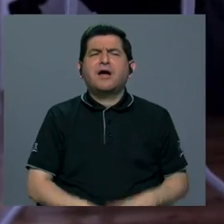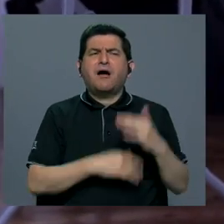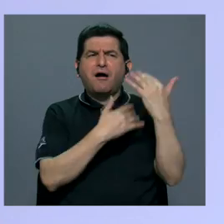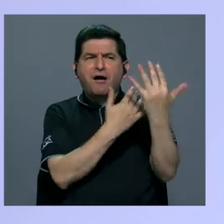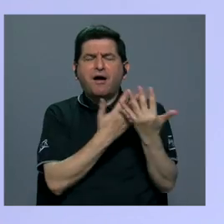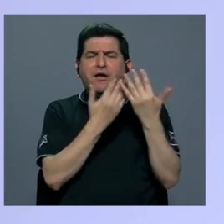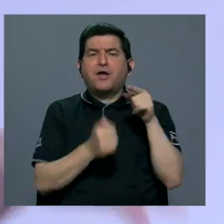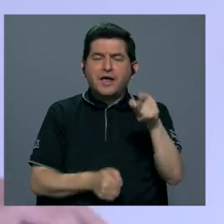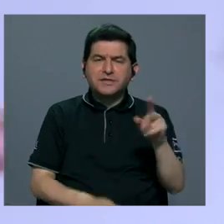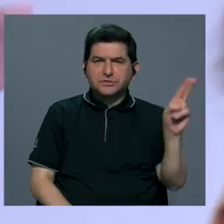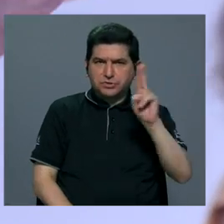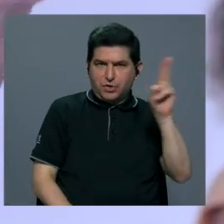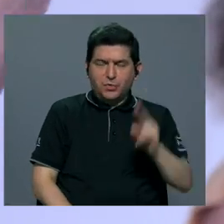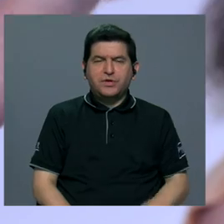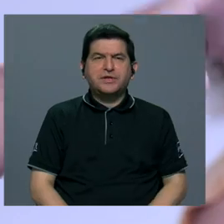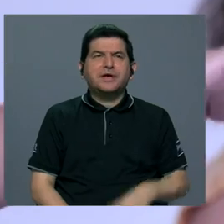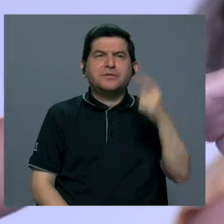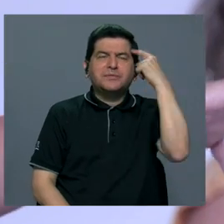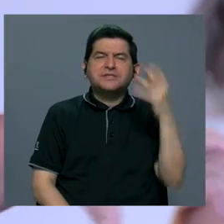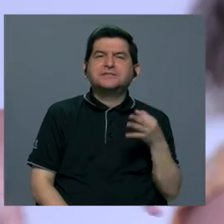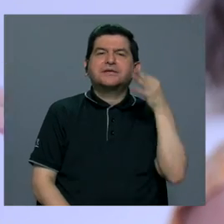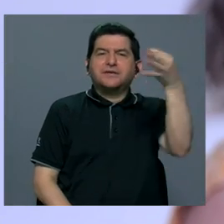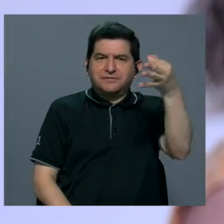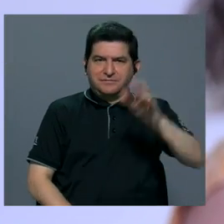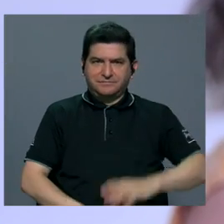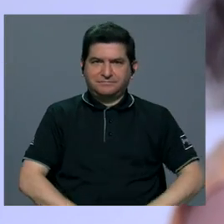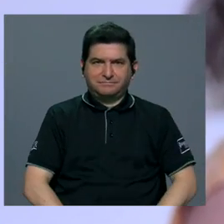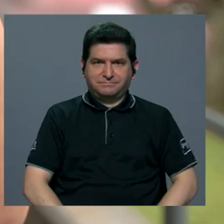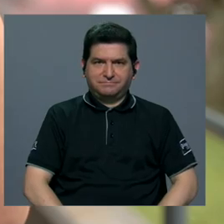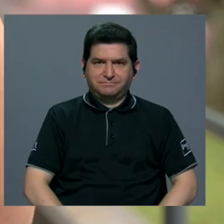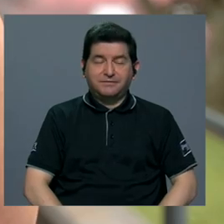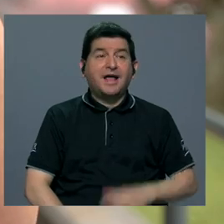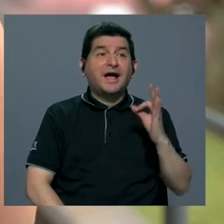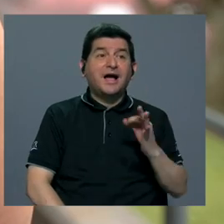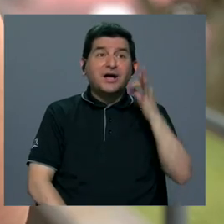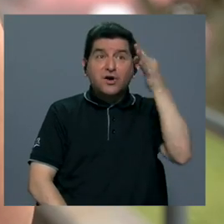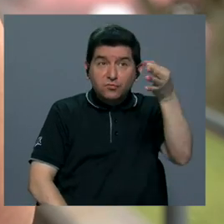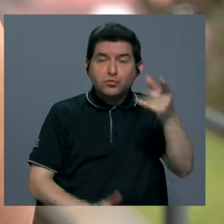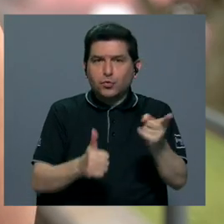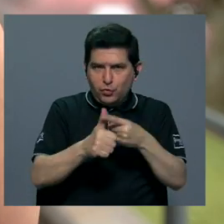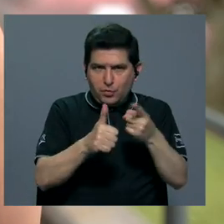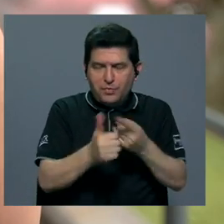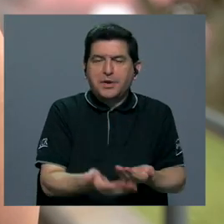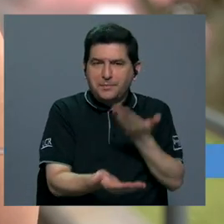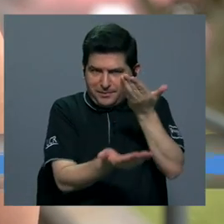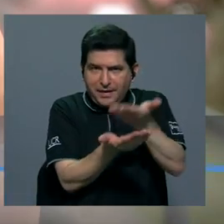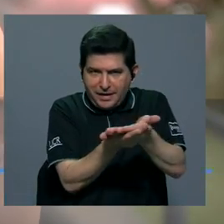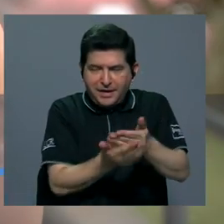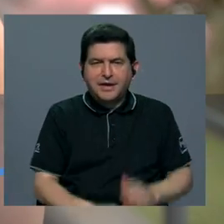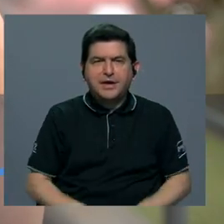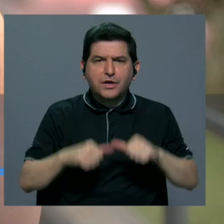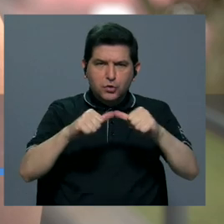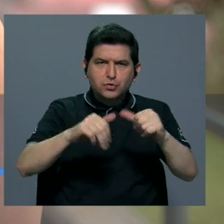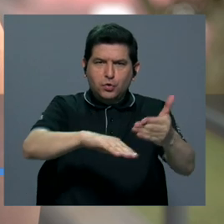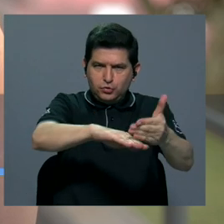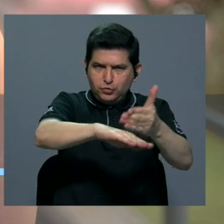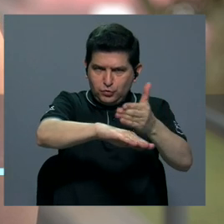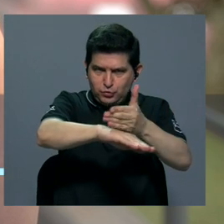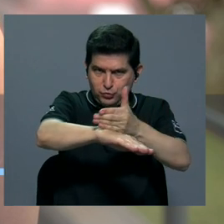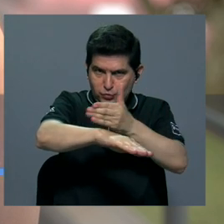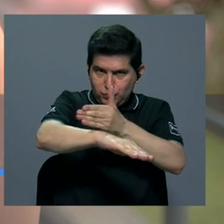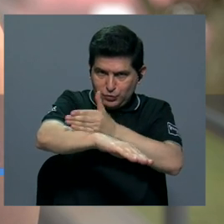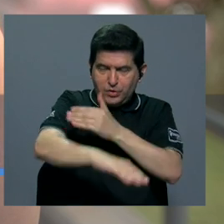de esta unidad con Miras al Futuro. A futuro, bueno, lo primero que planteamos es seguir creciendo,